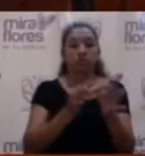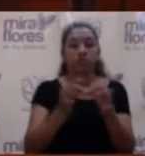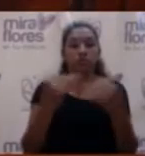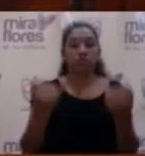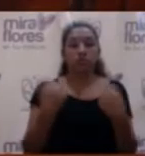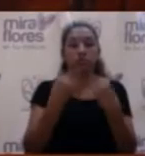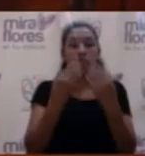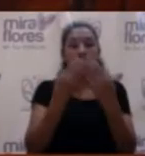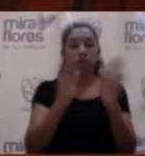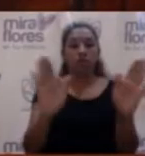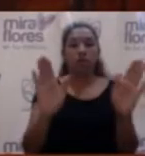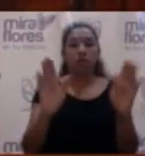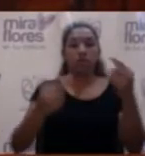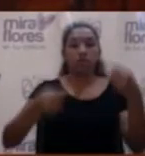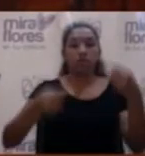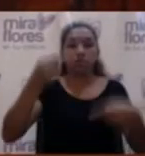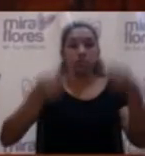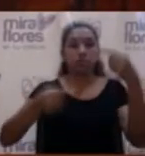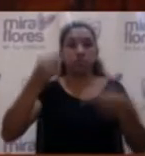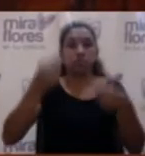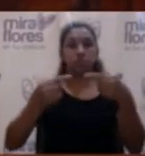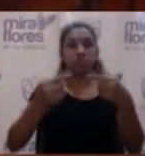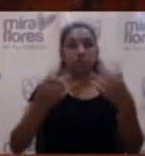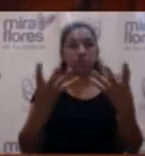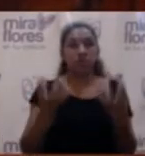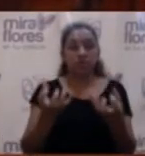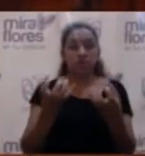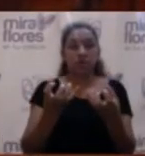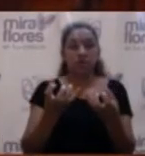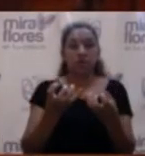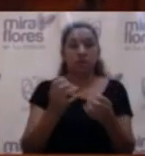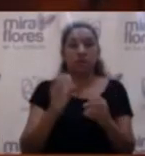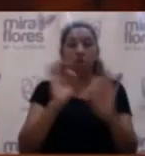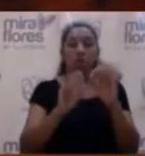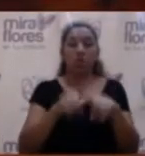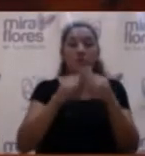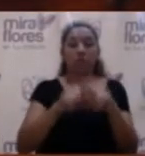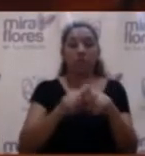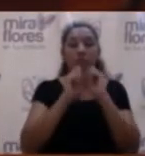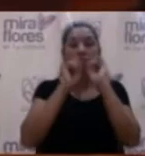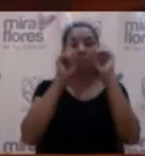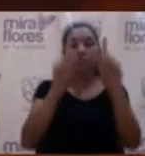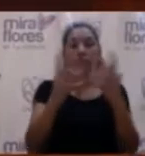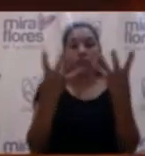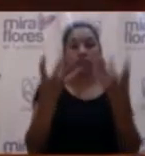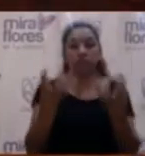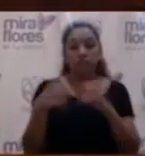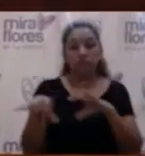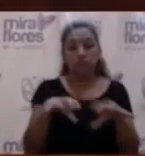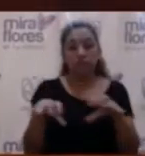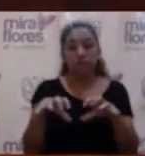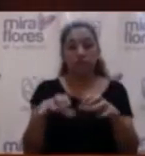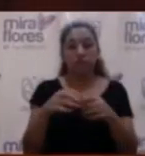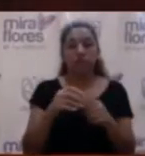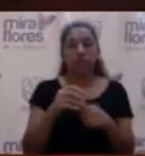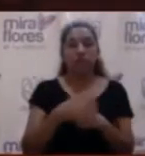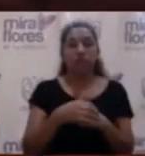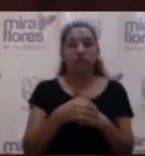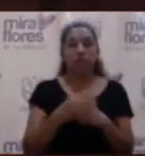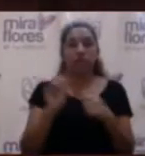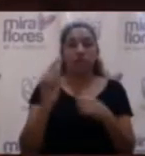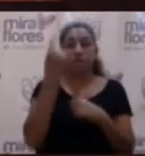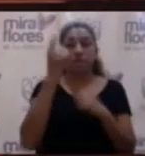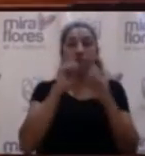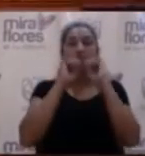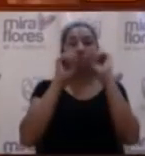a debate, si es que hay alguien que... Sobre todo si hay alguna pregunta que se le quiere hacer al señor Miguel Tuesta. Primero las preguntas y después,